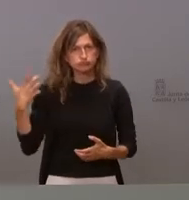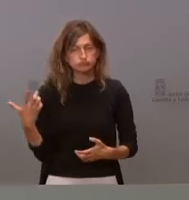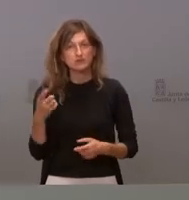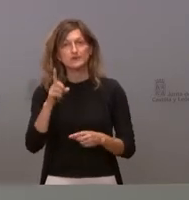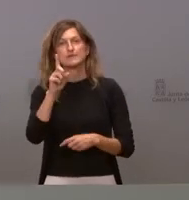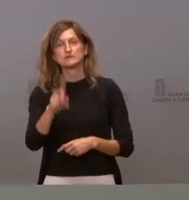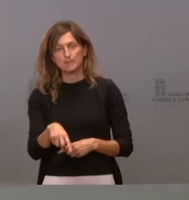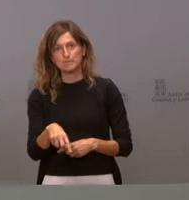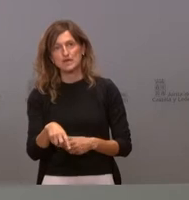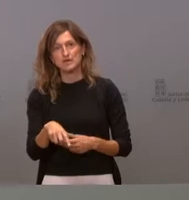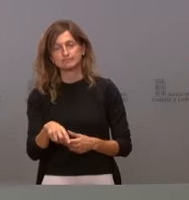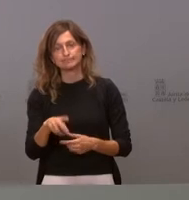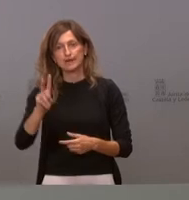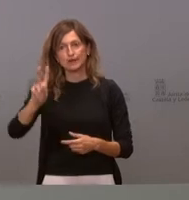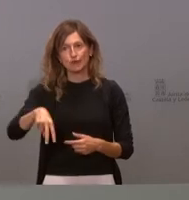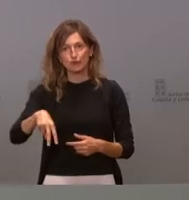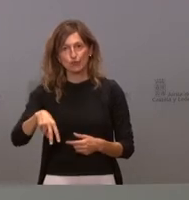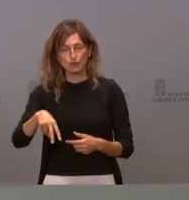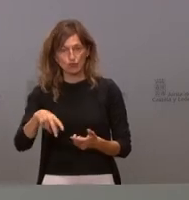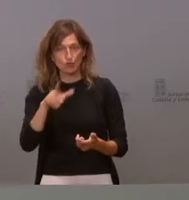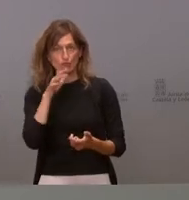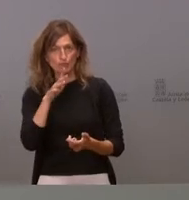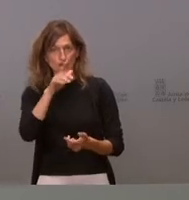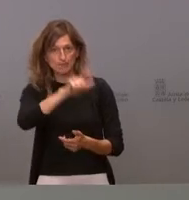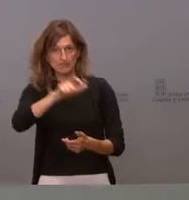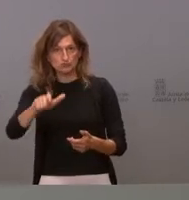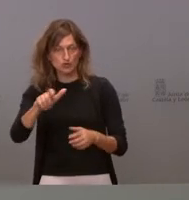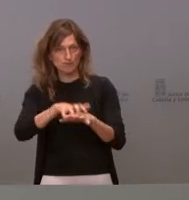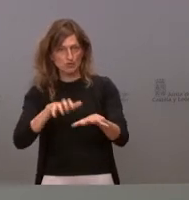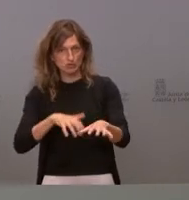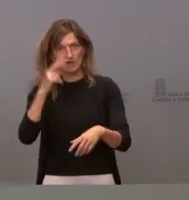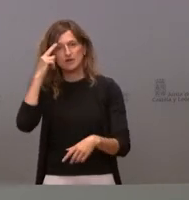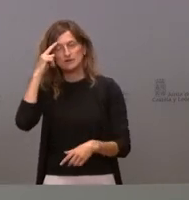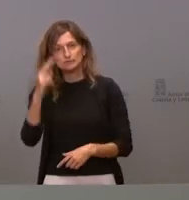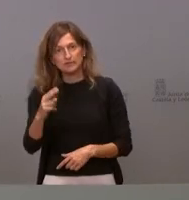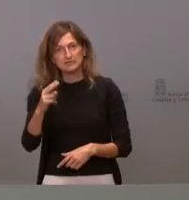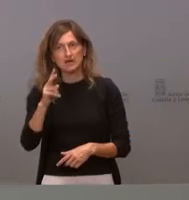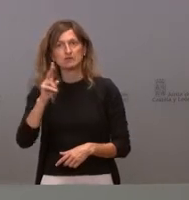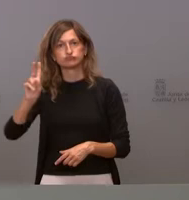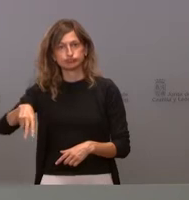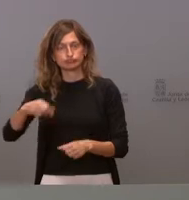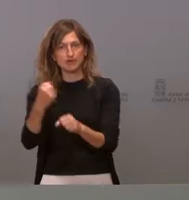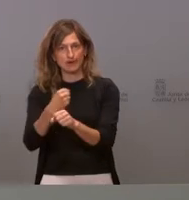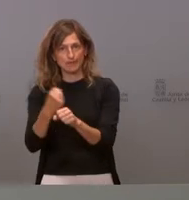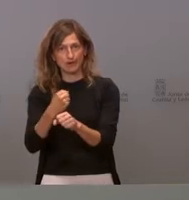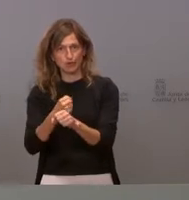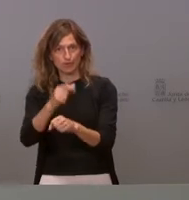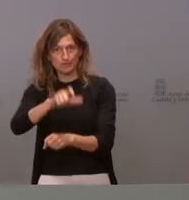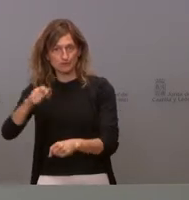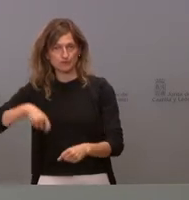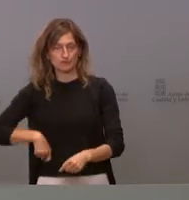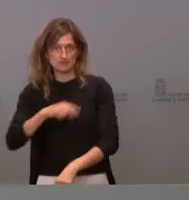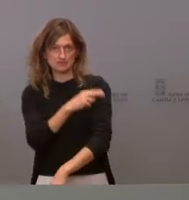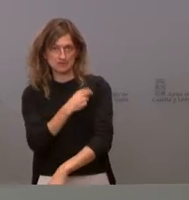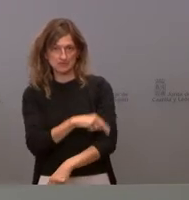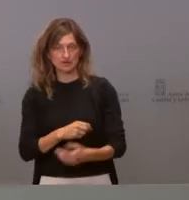también tenemos que reconocer que la gran mayor parte de las personas respetan y reconocen la labor de nuestros profesionales sanitarios y que